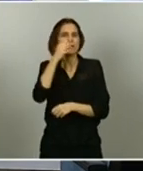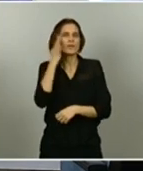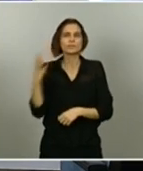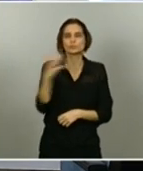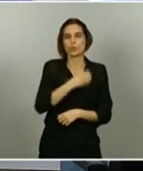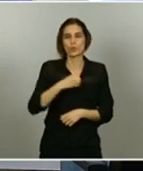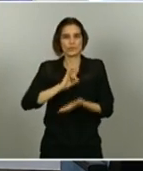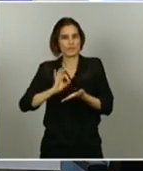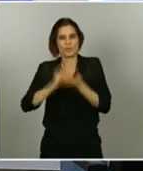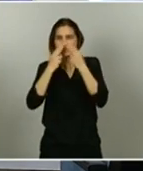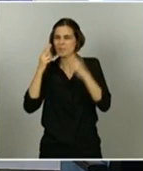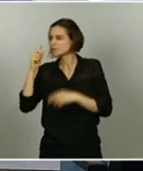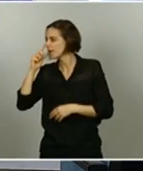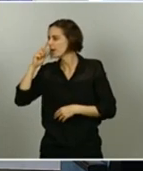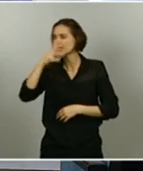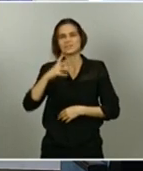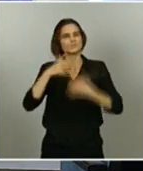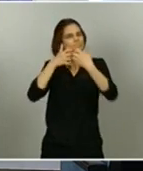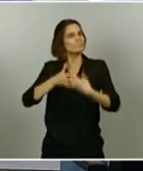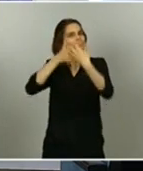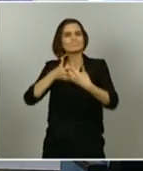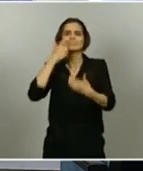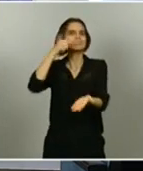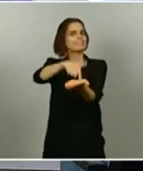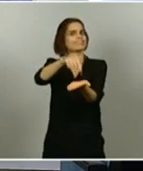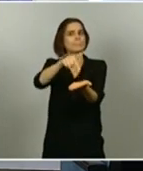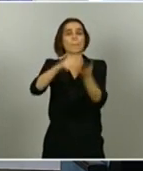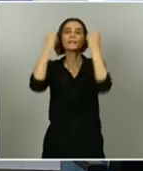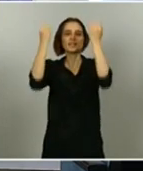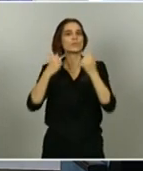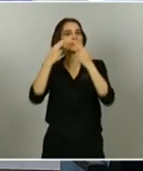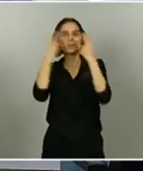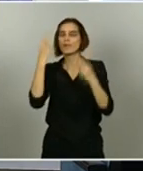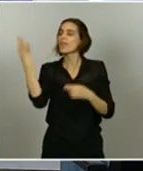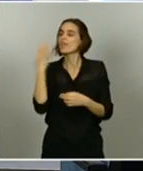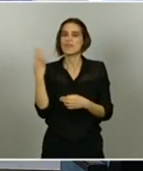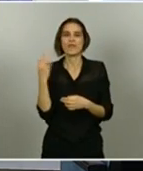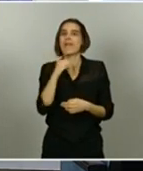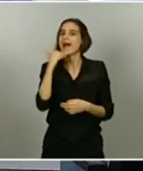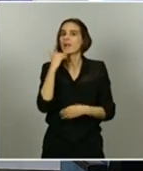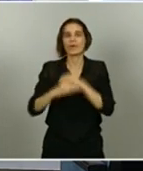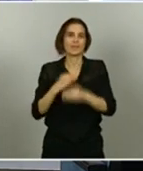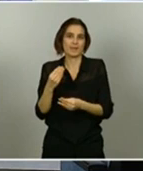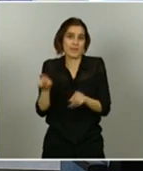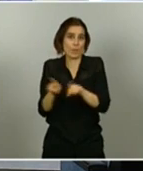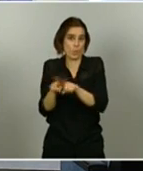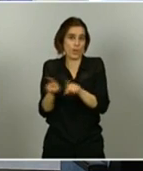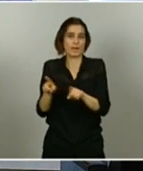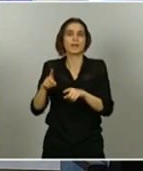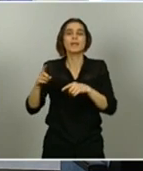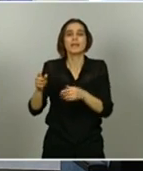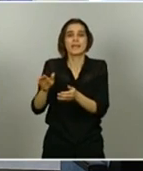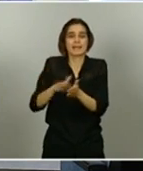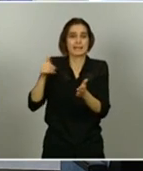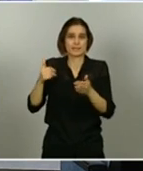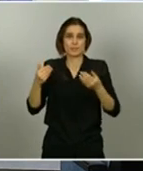poner sobre la mesa la necesidad de que las instituciones públicas adoptaran una medida como esta. El ingreso mínimo vital no es un éxito del Gobierno